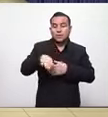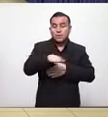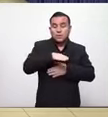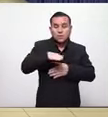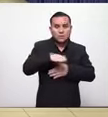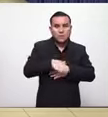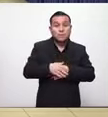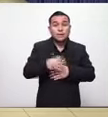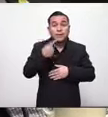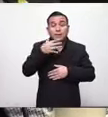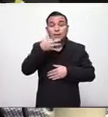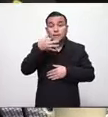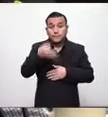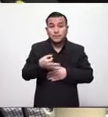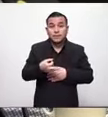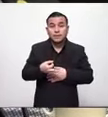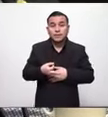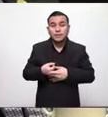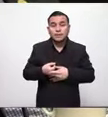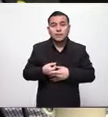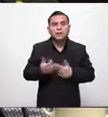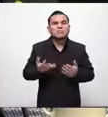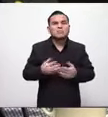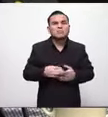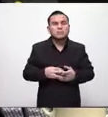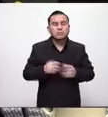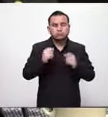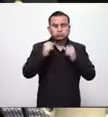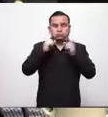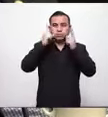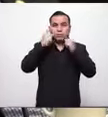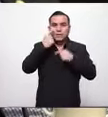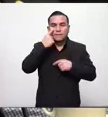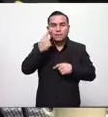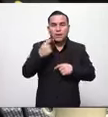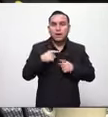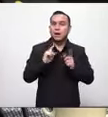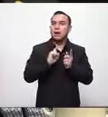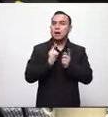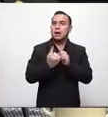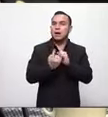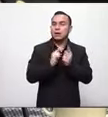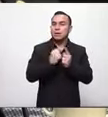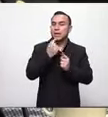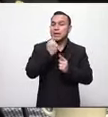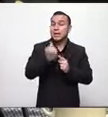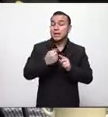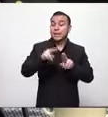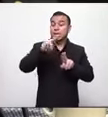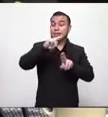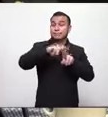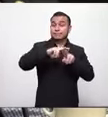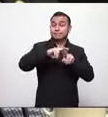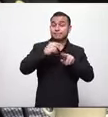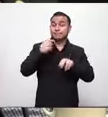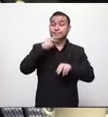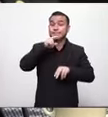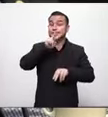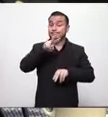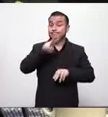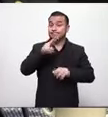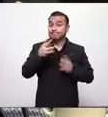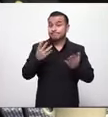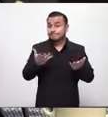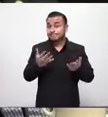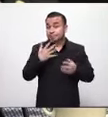realmente es sorprendente ver la actitud de los colegas diputados de la oposición